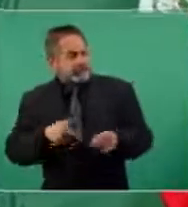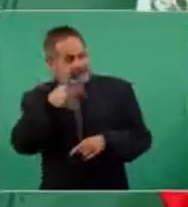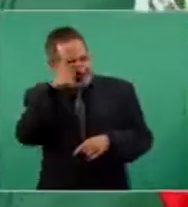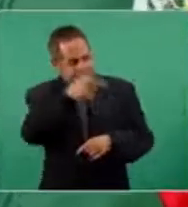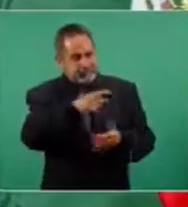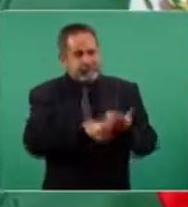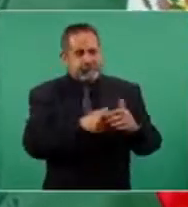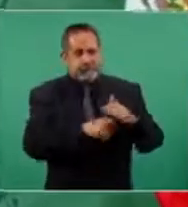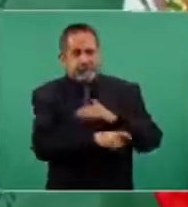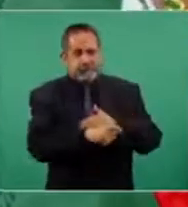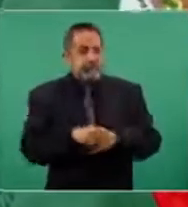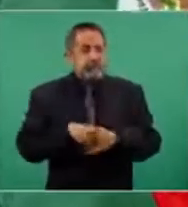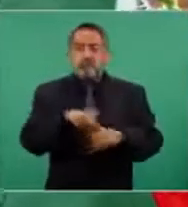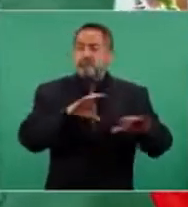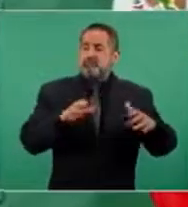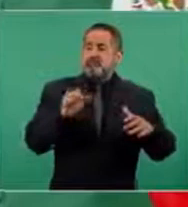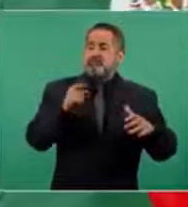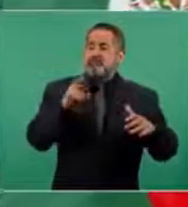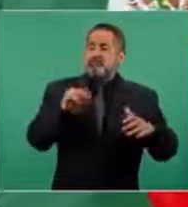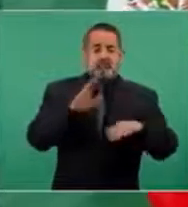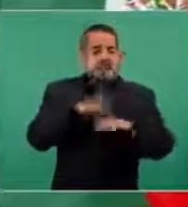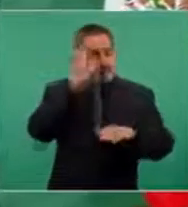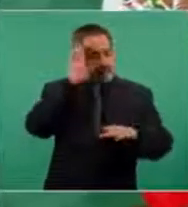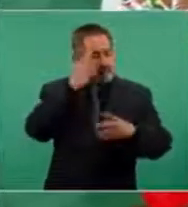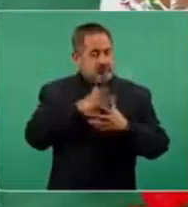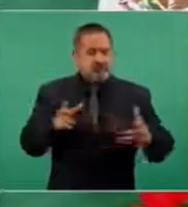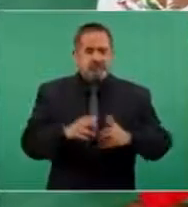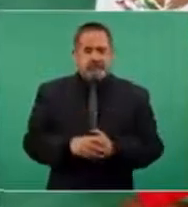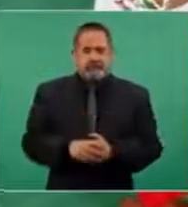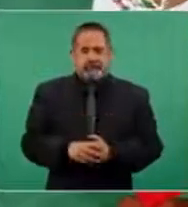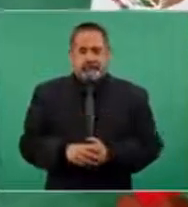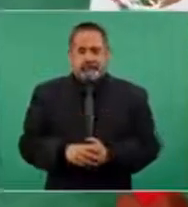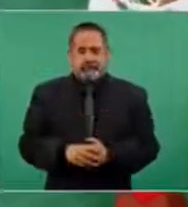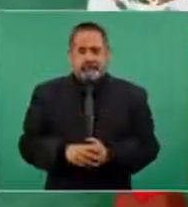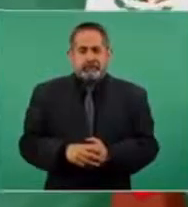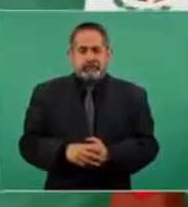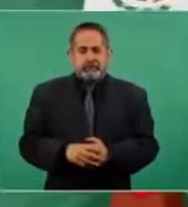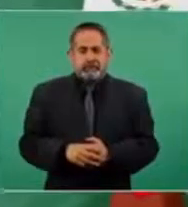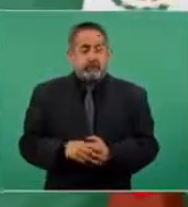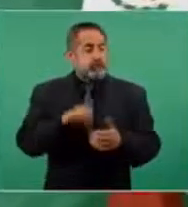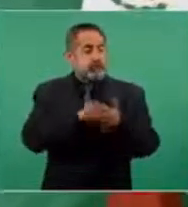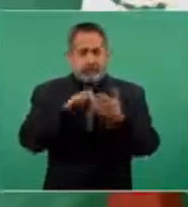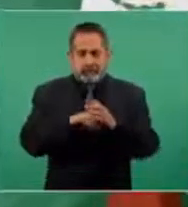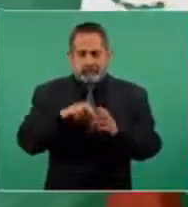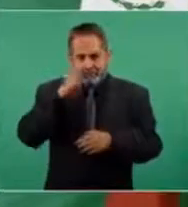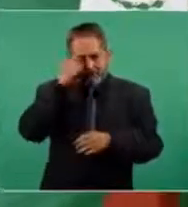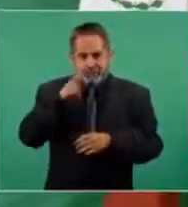Amparos masivos, porque en el caso del aeropuerto